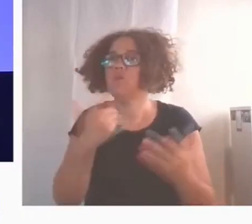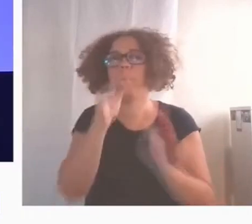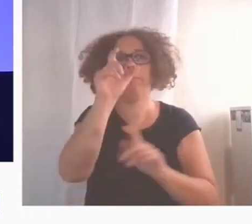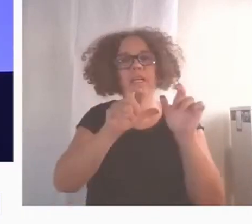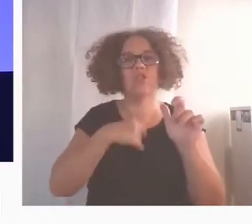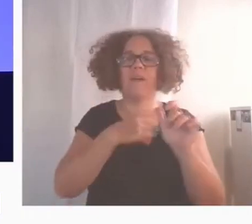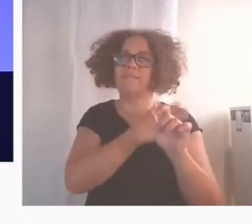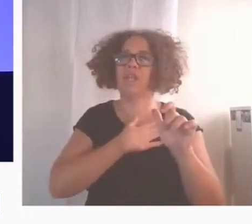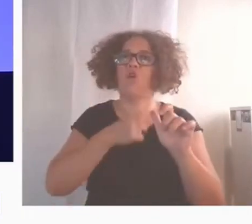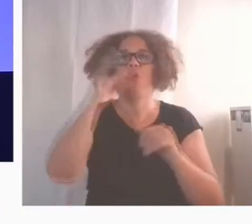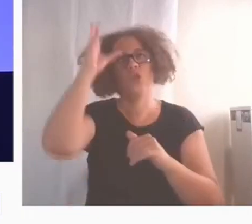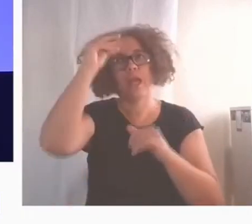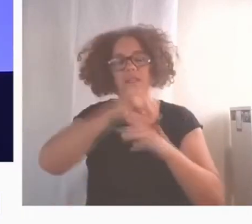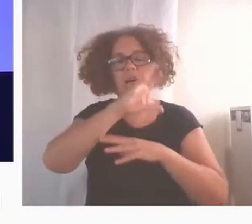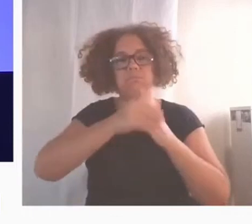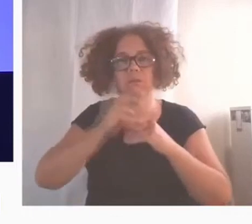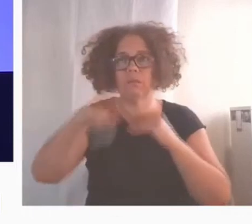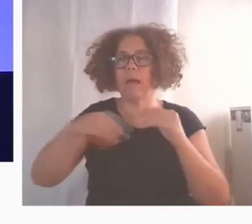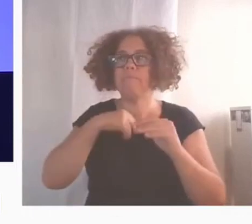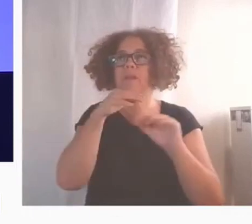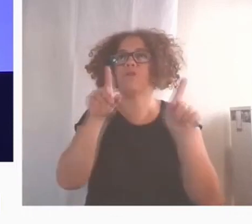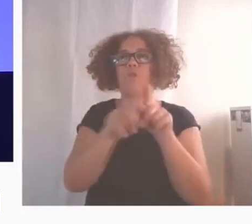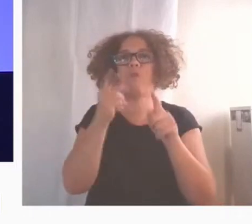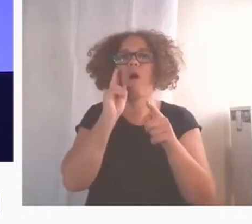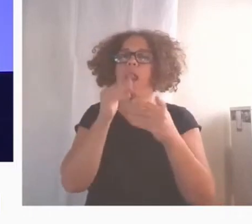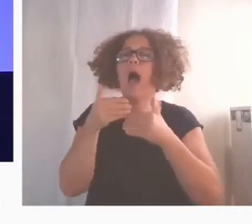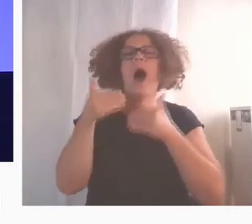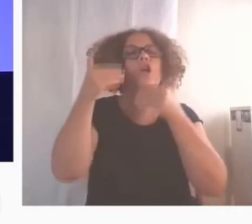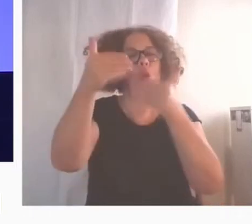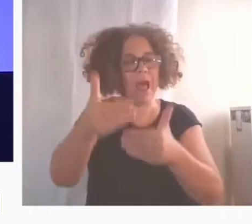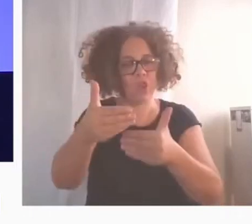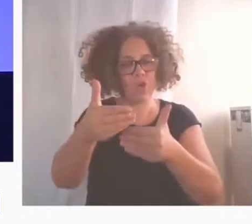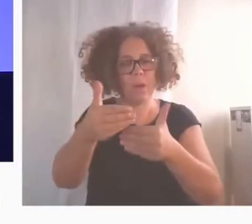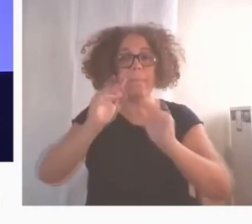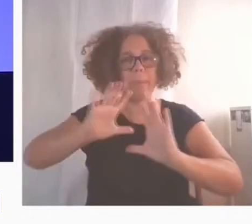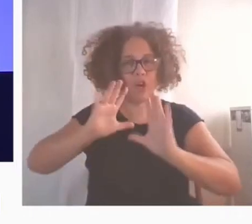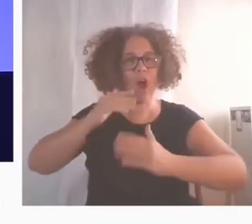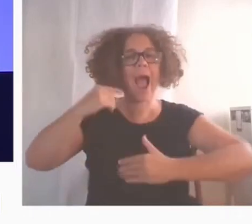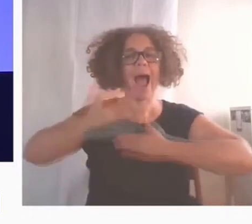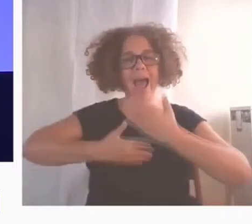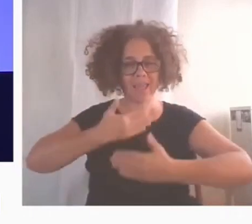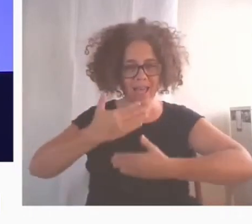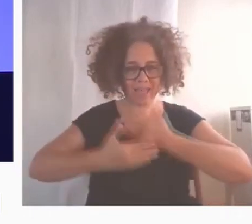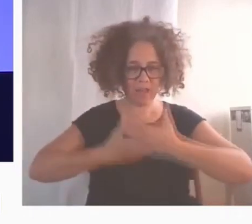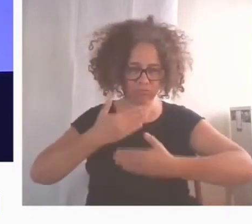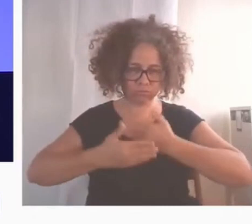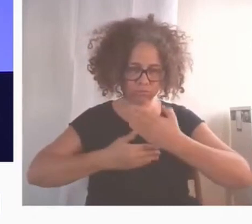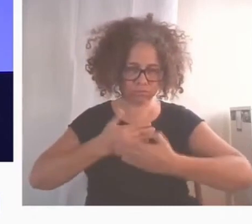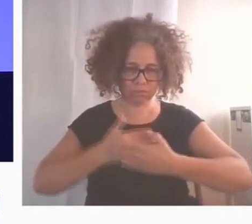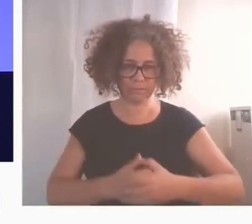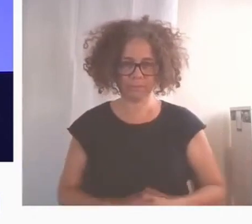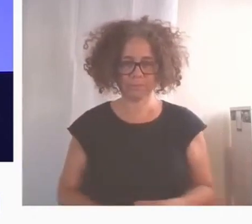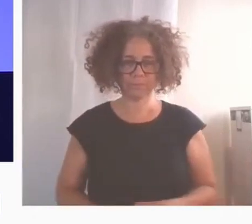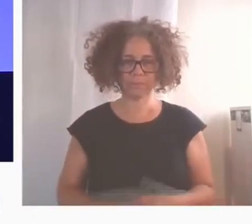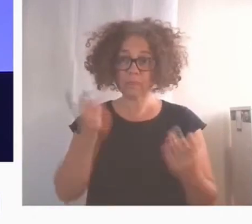talentos, con la vista puesta en el largo plazo, pero dando pasos cada día. Con disposición para aportar sus